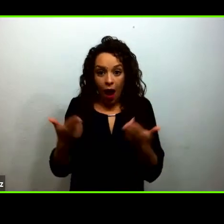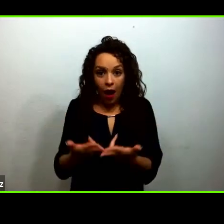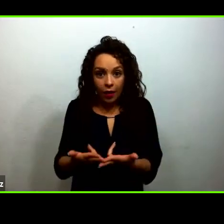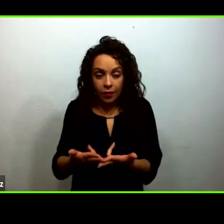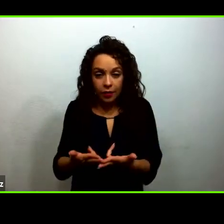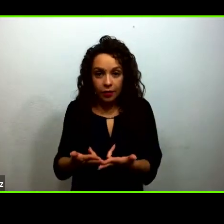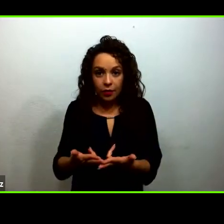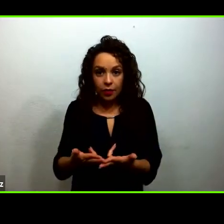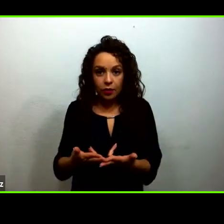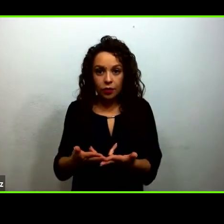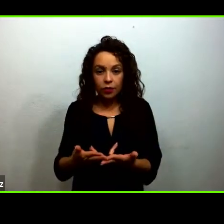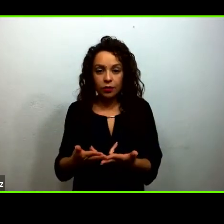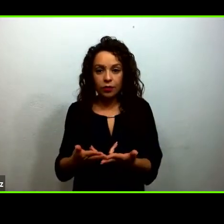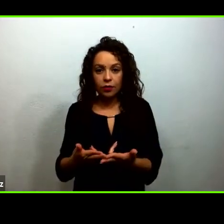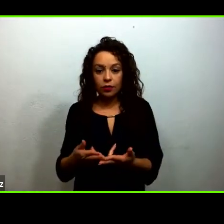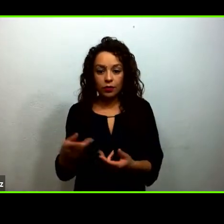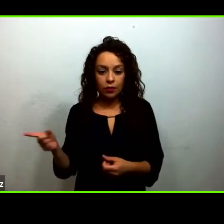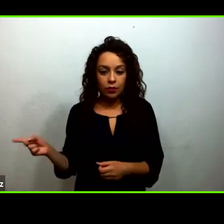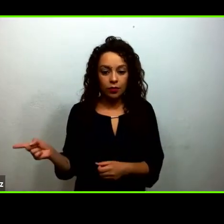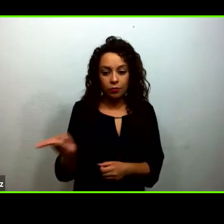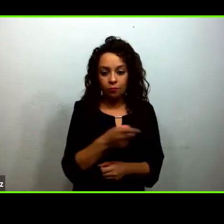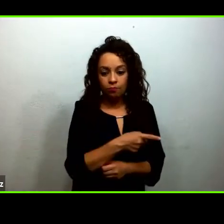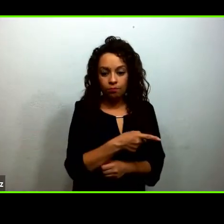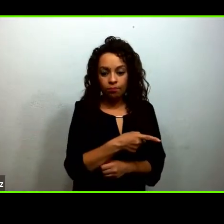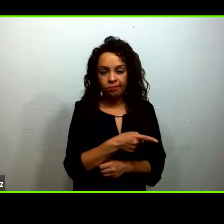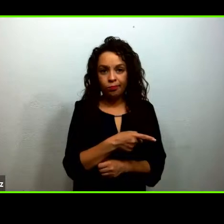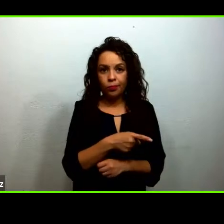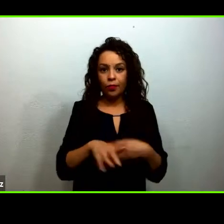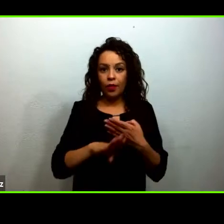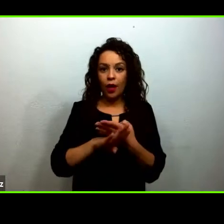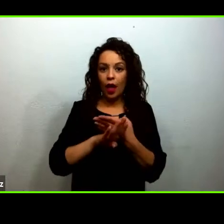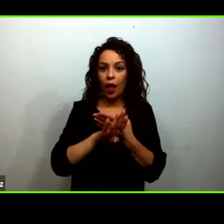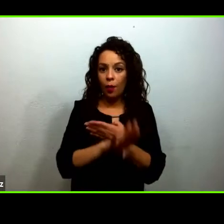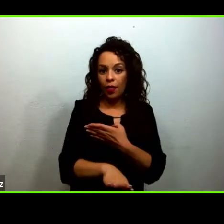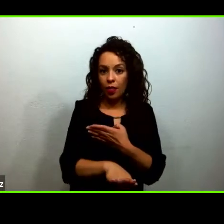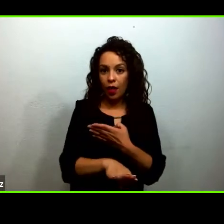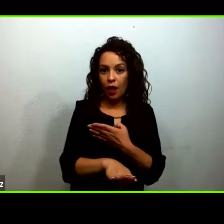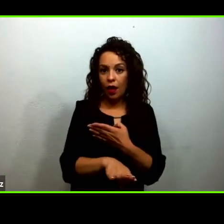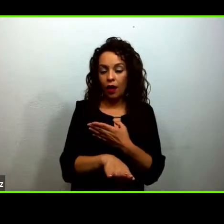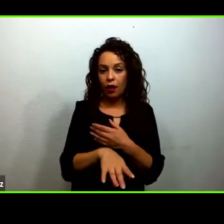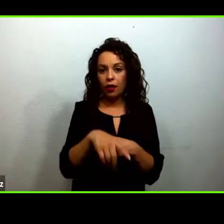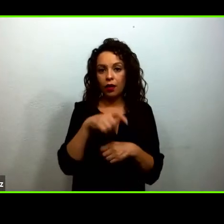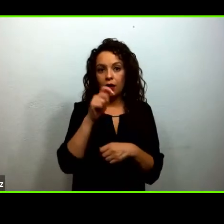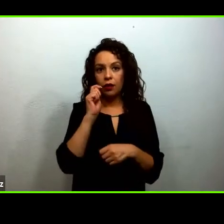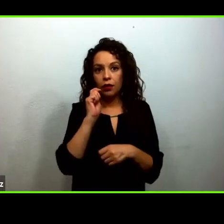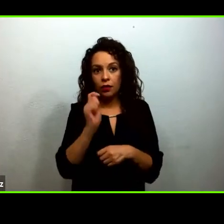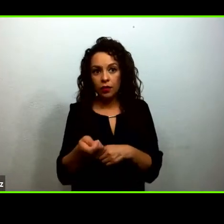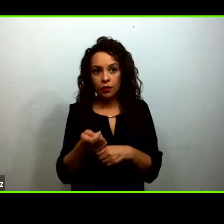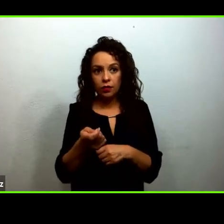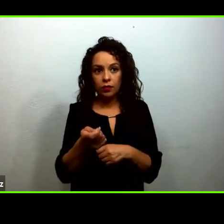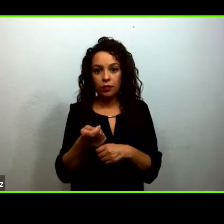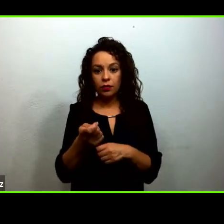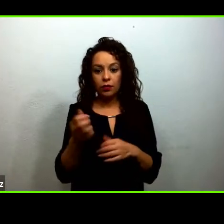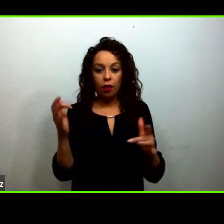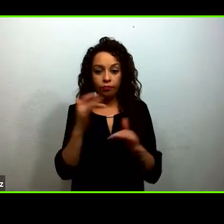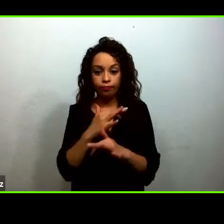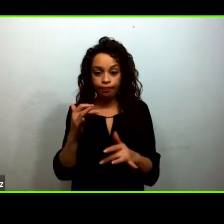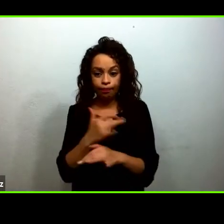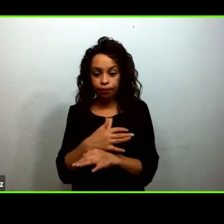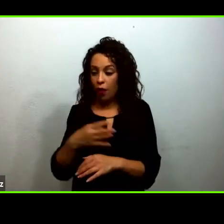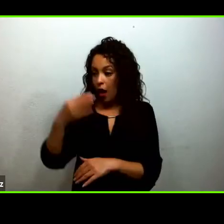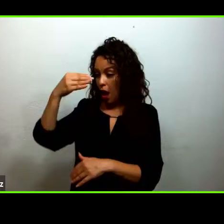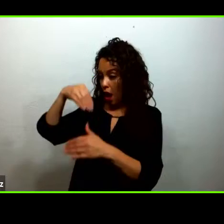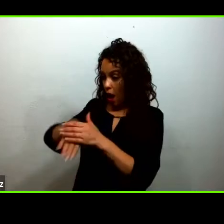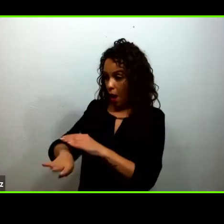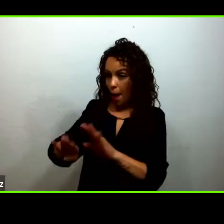la movilidad no acudían a la radiodifusora o a la cabina de radio sino hicimos una